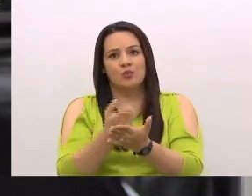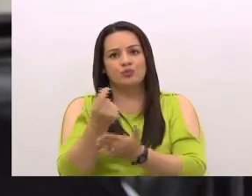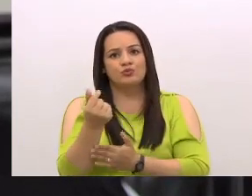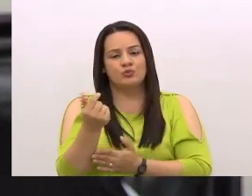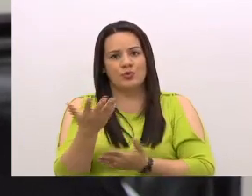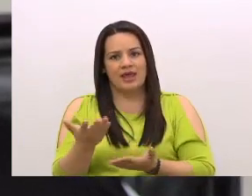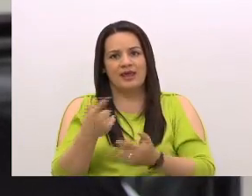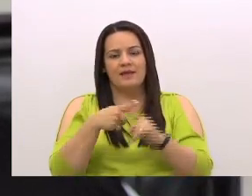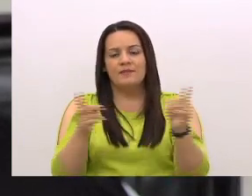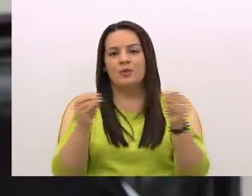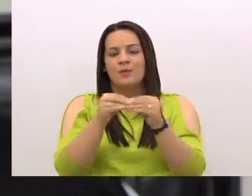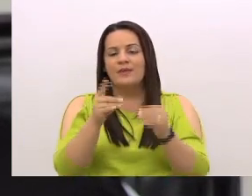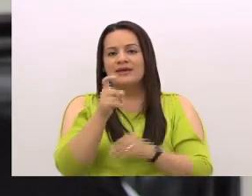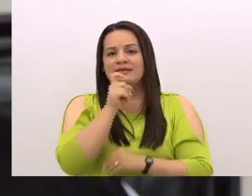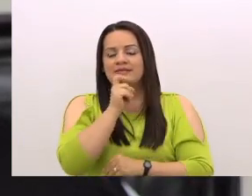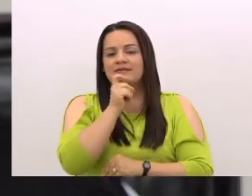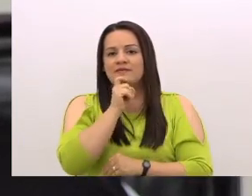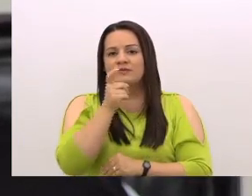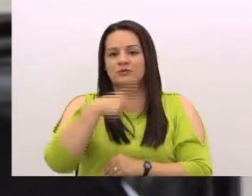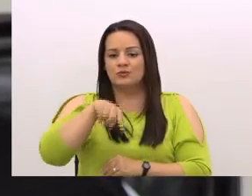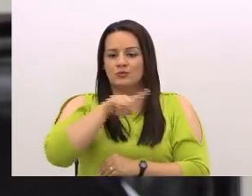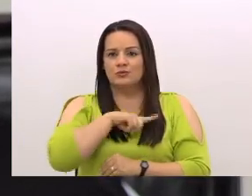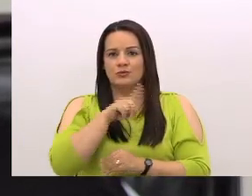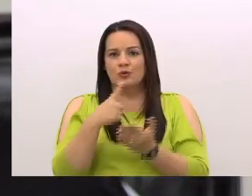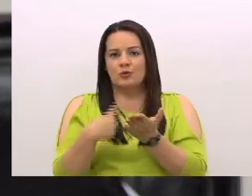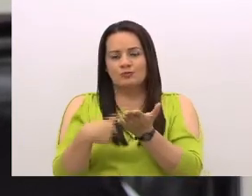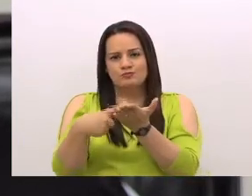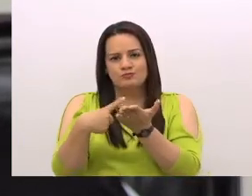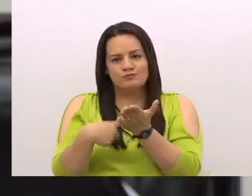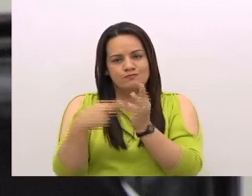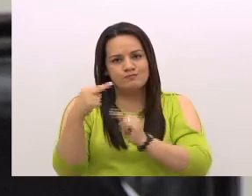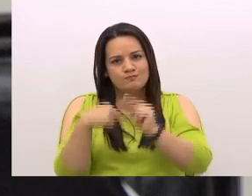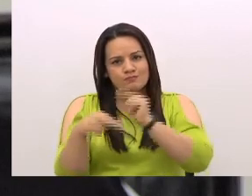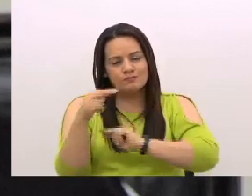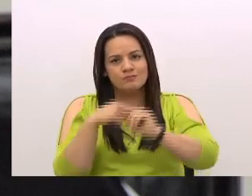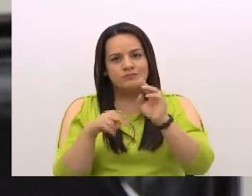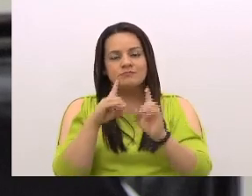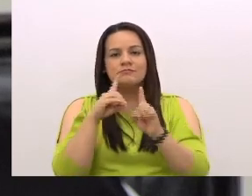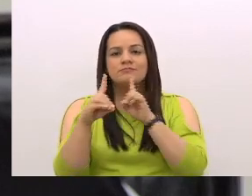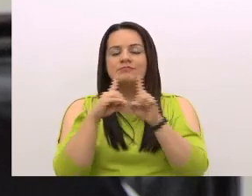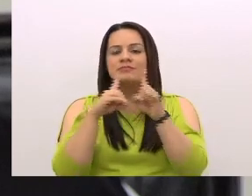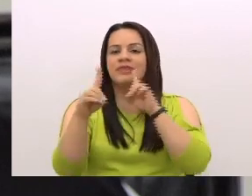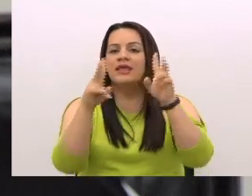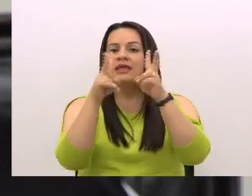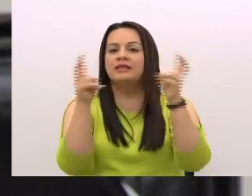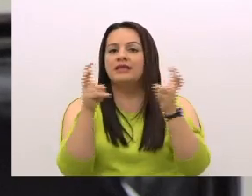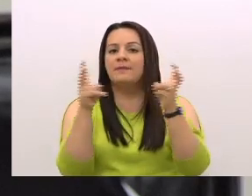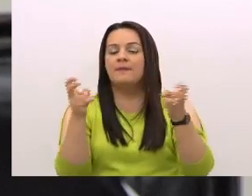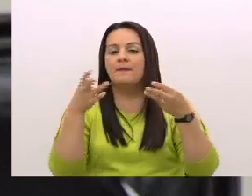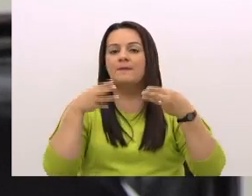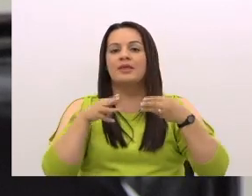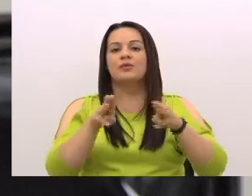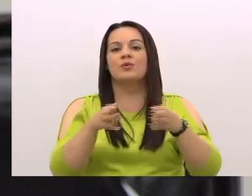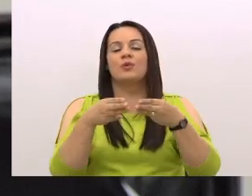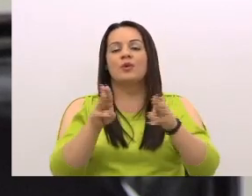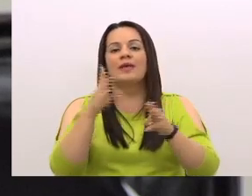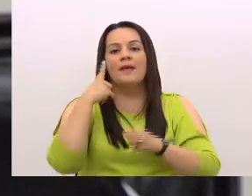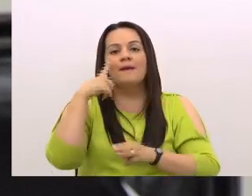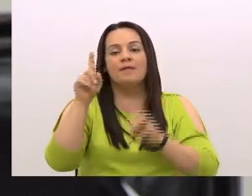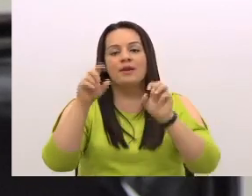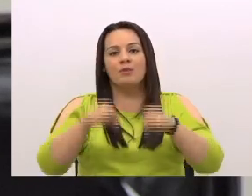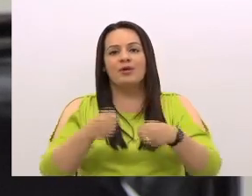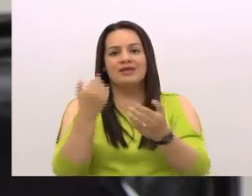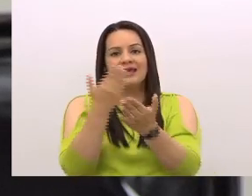difícil y que estamos consensuando, negociando, dialogando, es el tema de la metodología para llegar